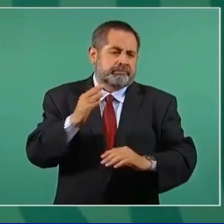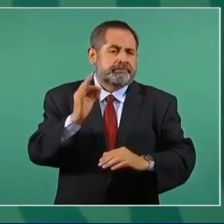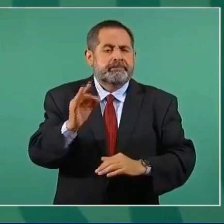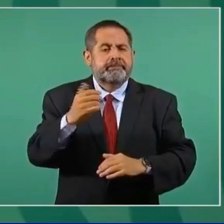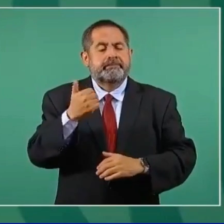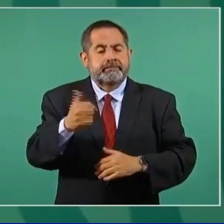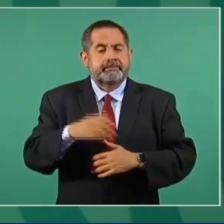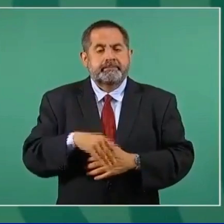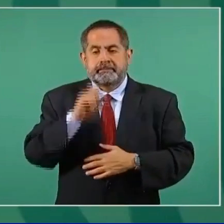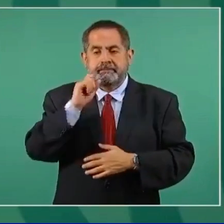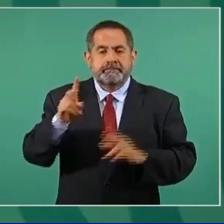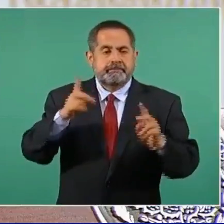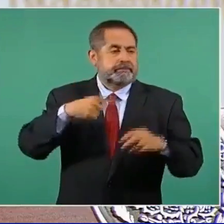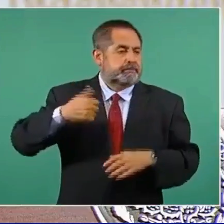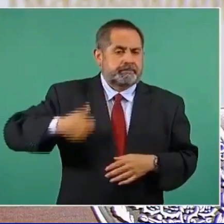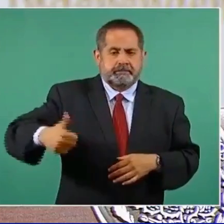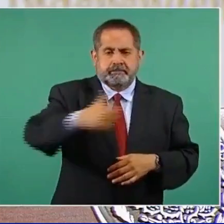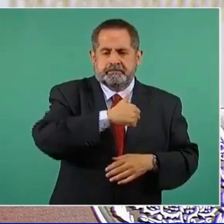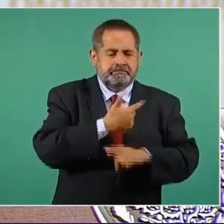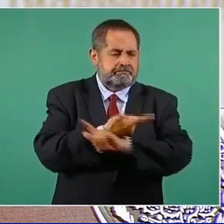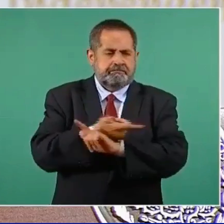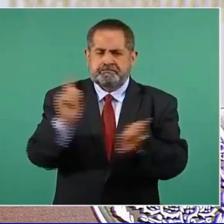Y libertad de creencia.